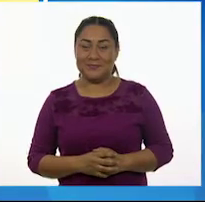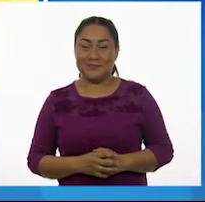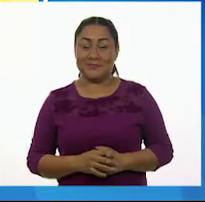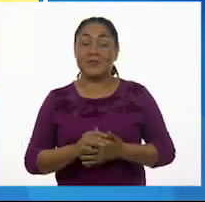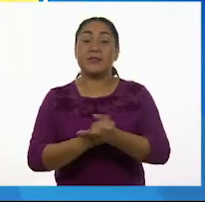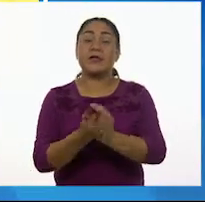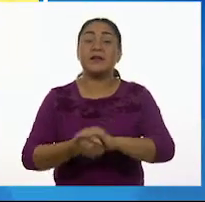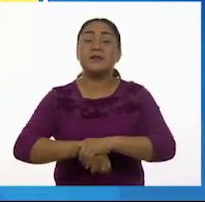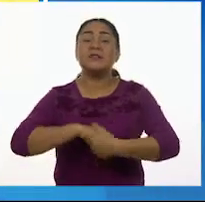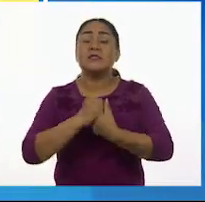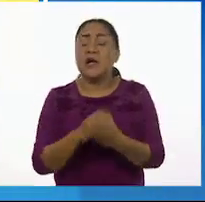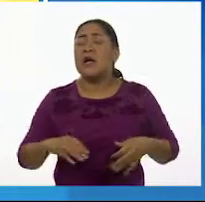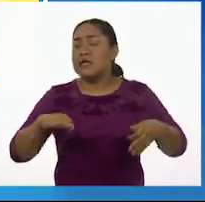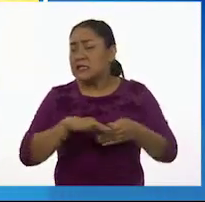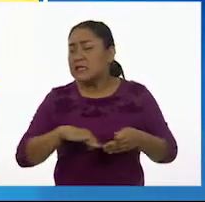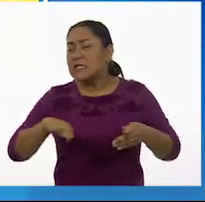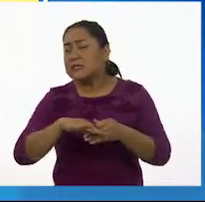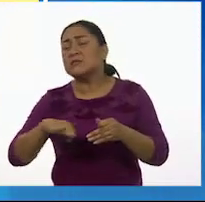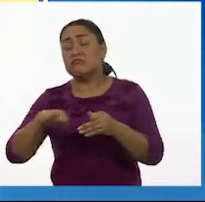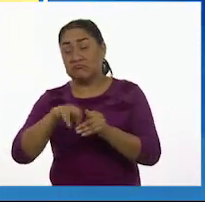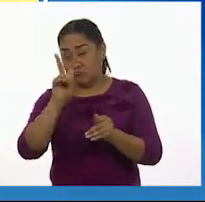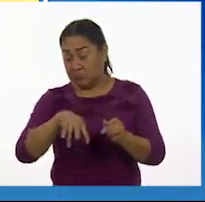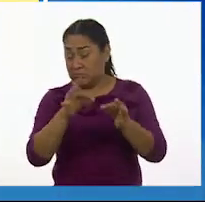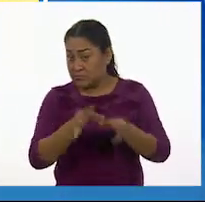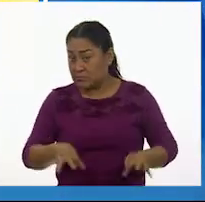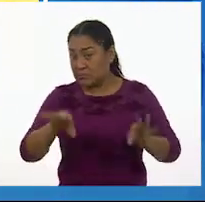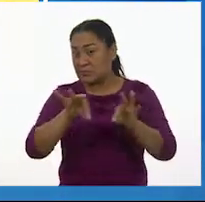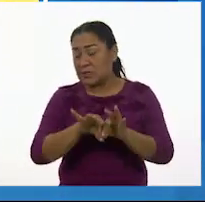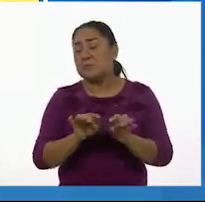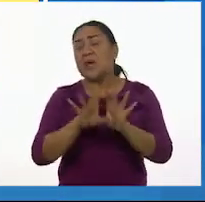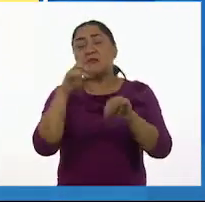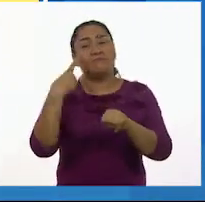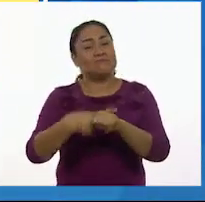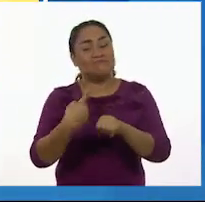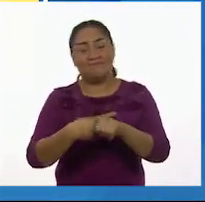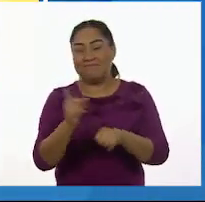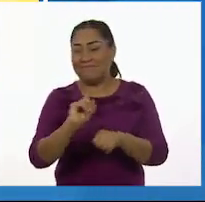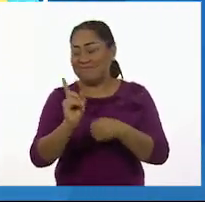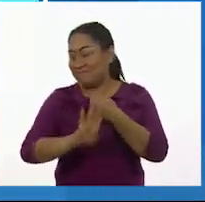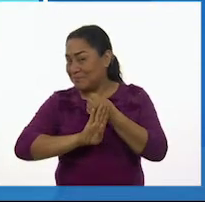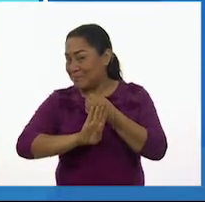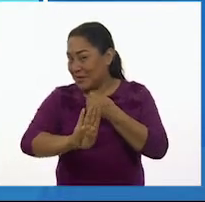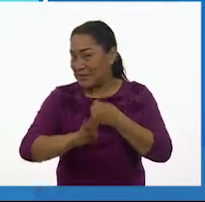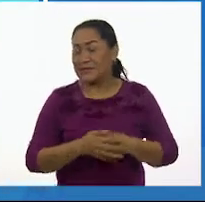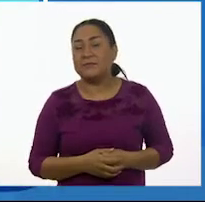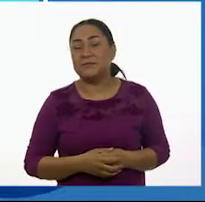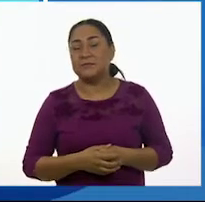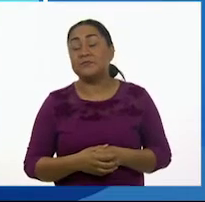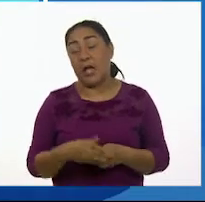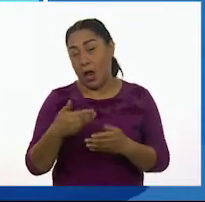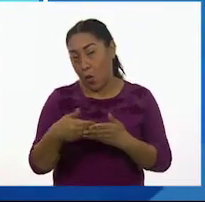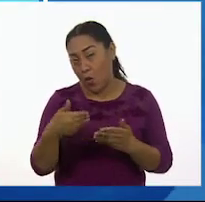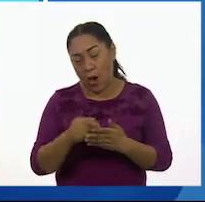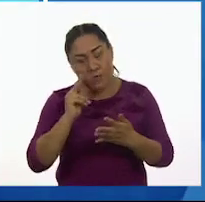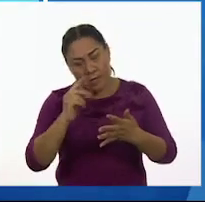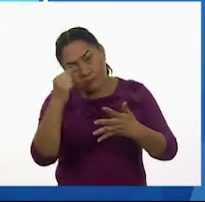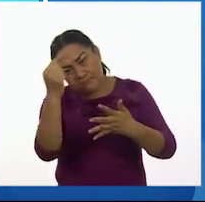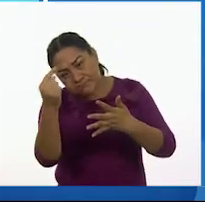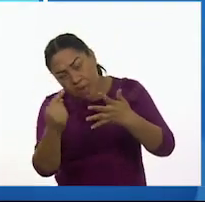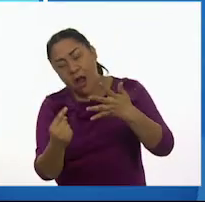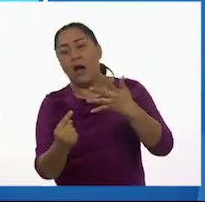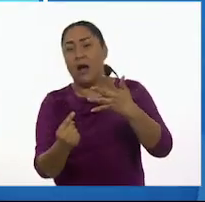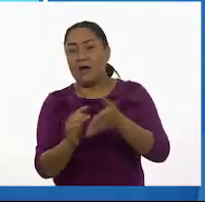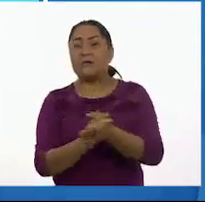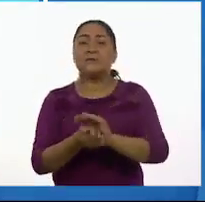Lavarnos las manos varias veces al día es importante para prevenir cualquier enfermedad. Sigue estos pasos para